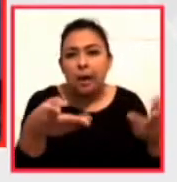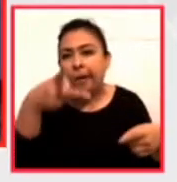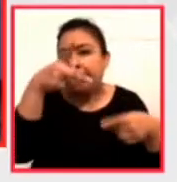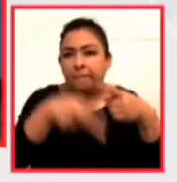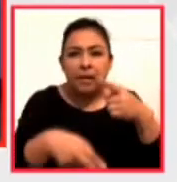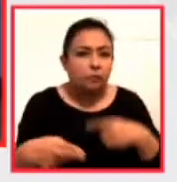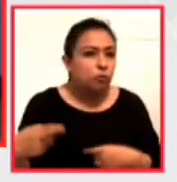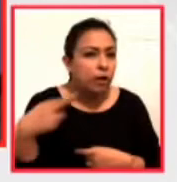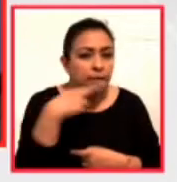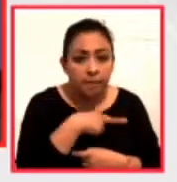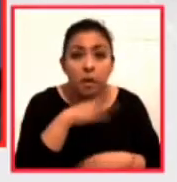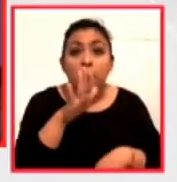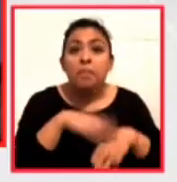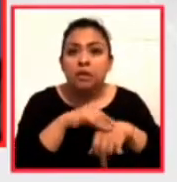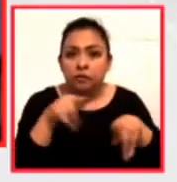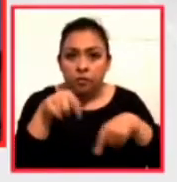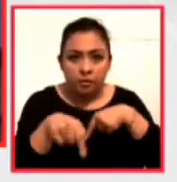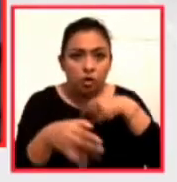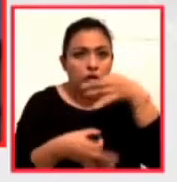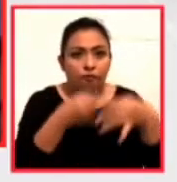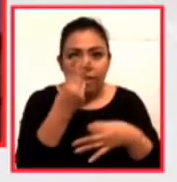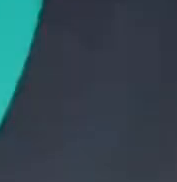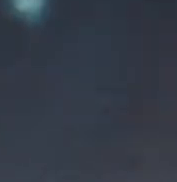pausa pero tenemos más aquí en Noticias 22